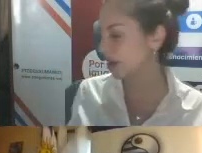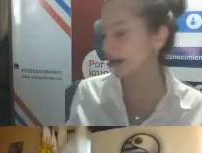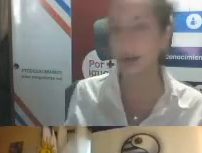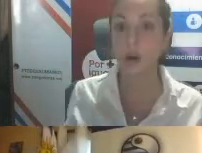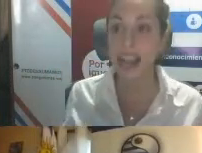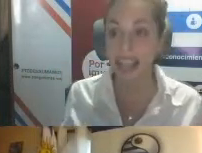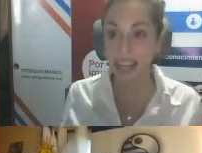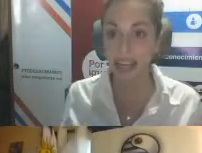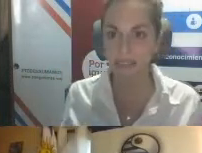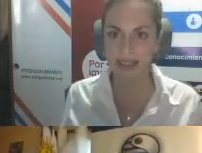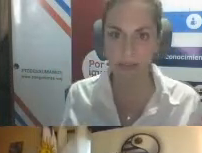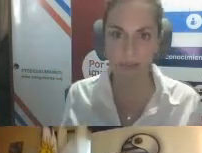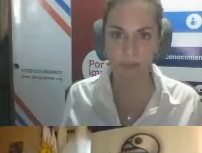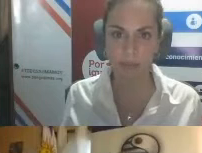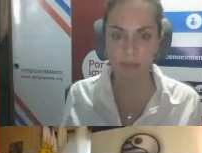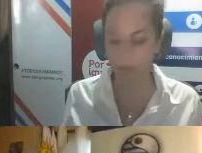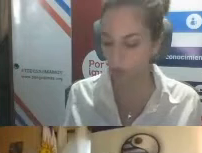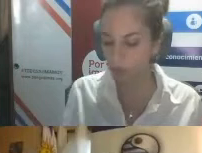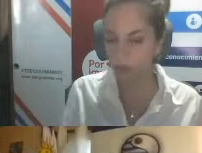cuando se trabaja con la RDC.